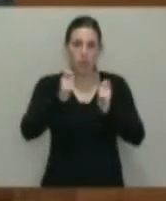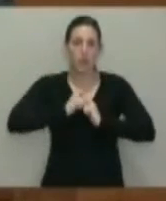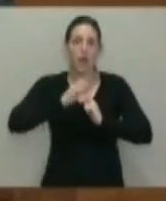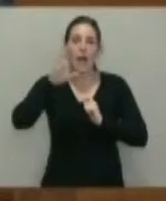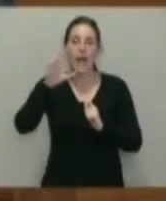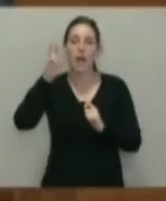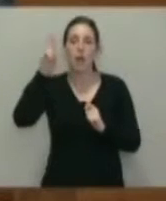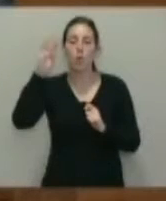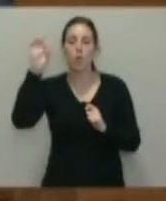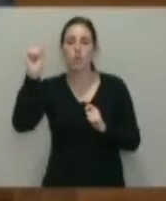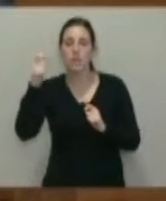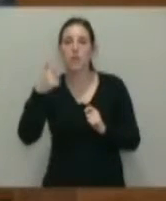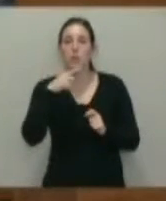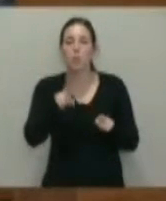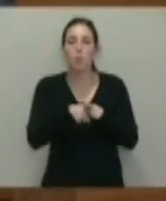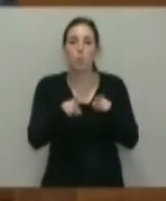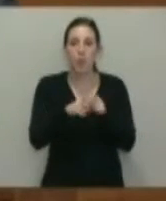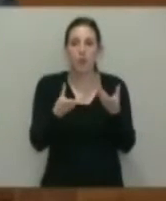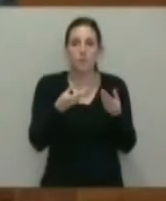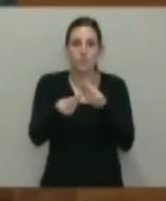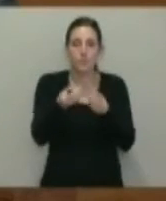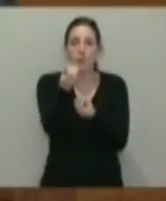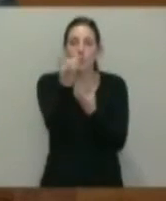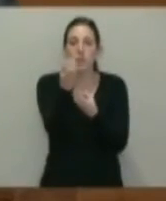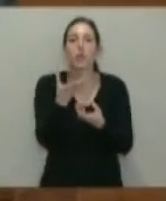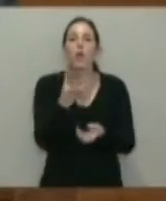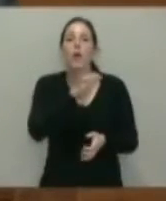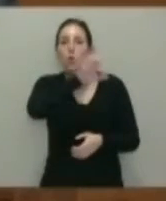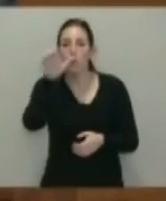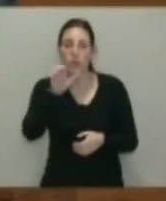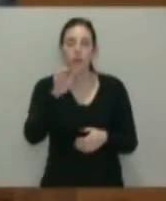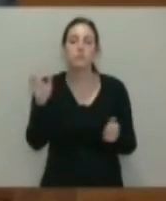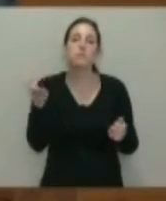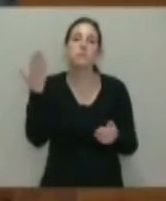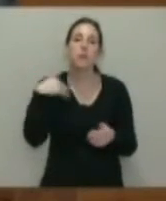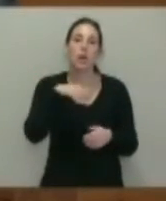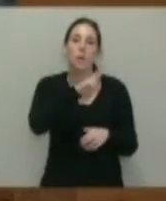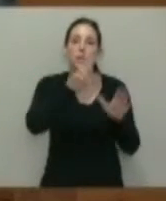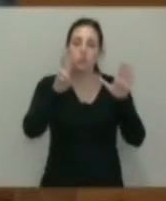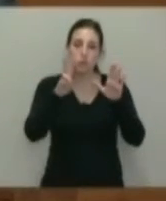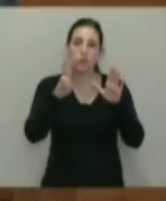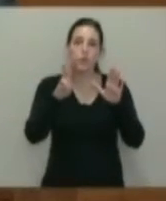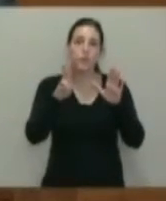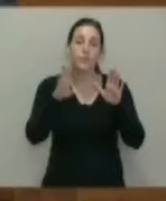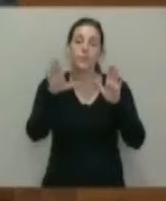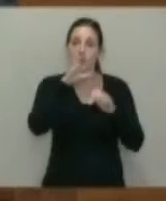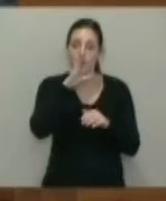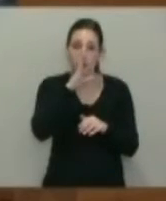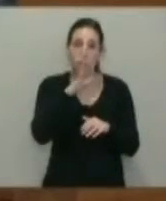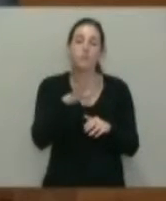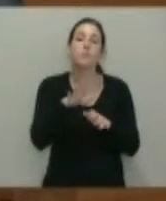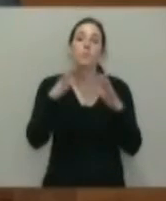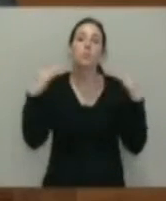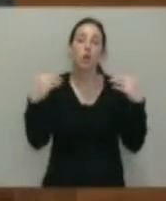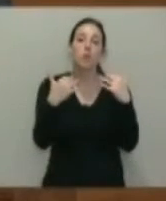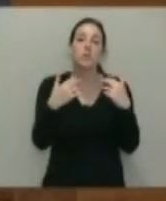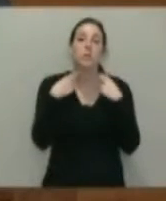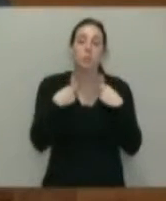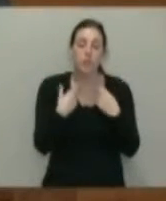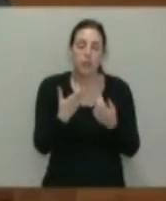fuente europea. El pasado 28 de febrero, nuestro partido registró en el Congreso de los Diputados una iniciativa sobre esta misma cuestión.